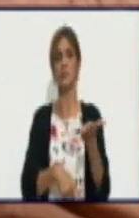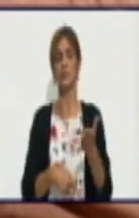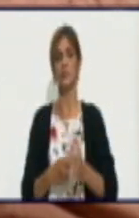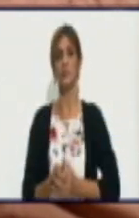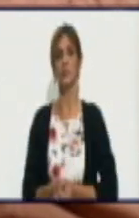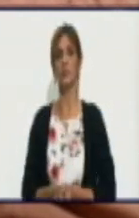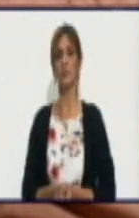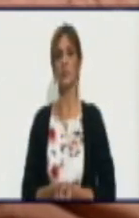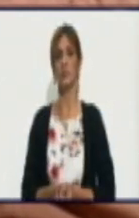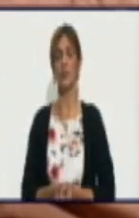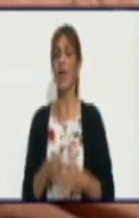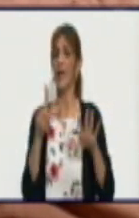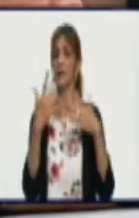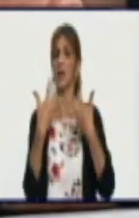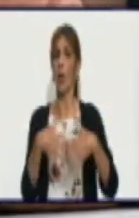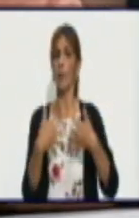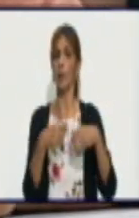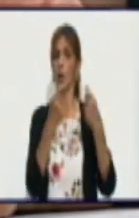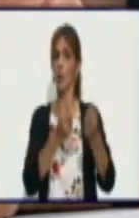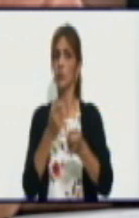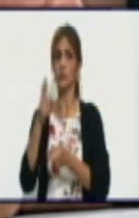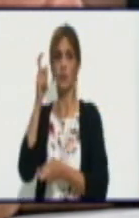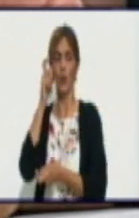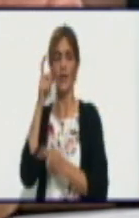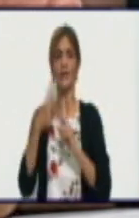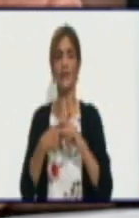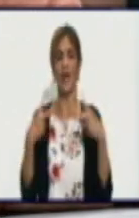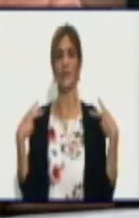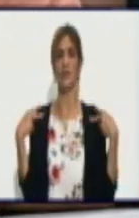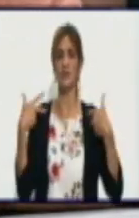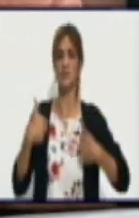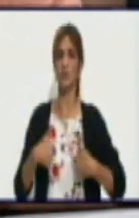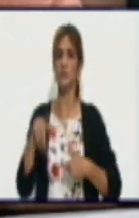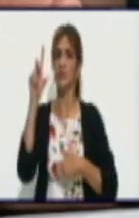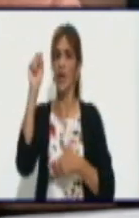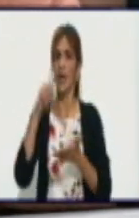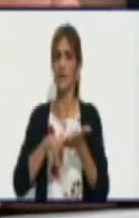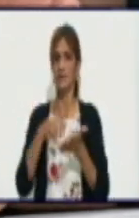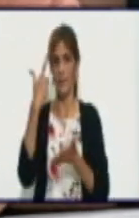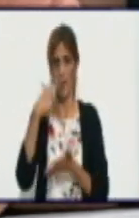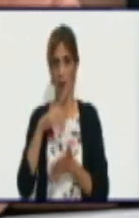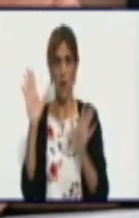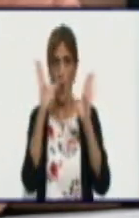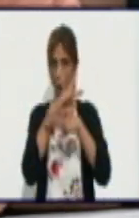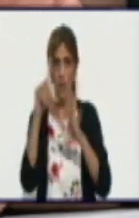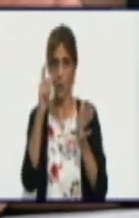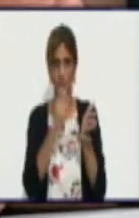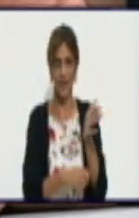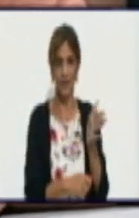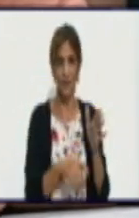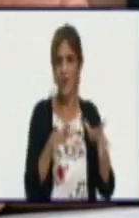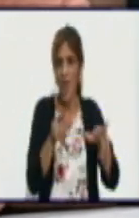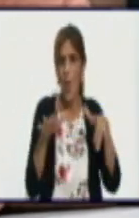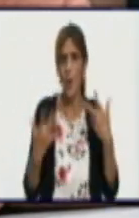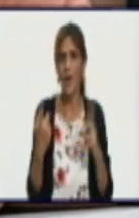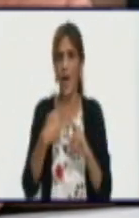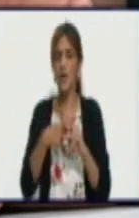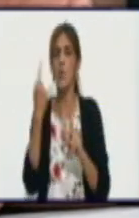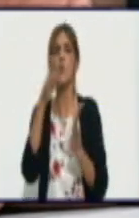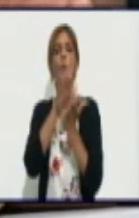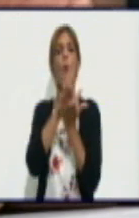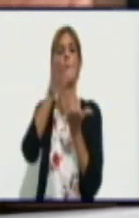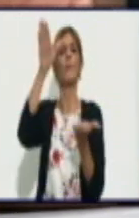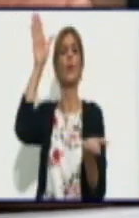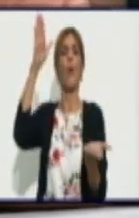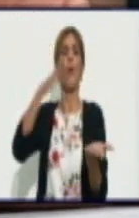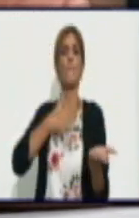los productores y la dirección de la cooperativa. Lo que existe es un compromiso productivo. Esta medida lo que viene a